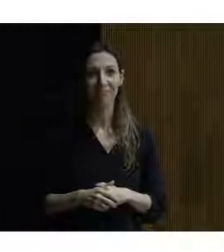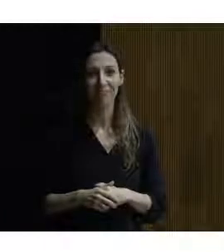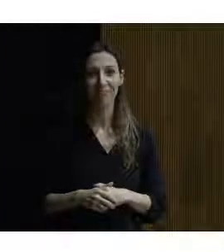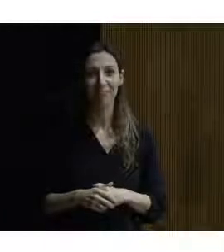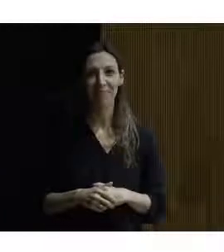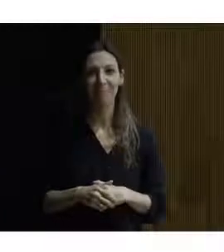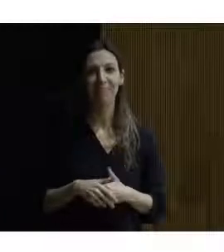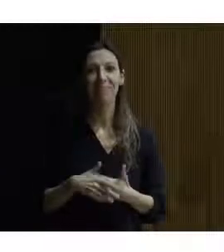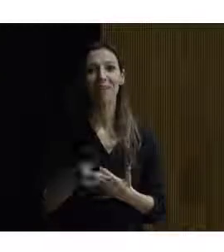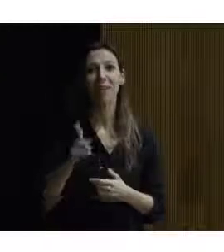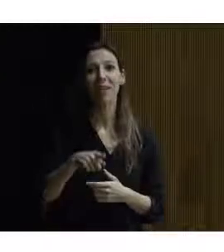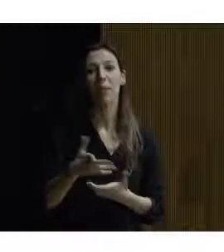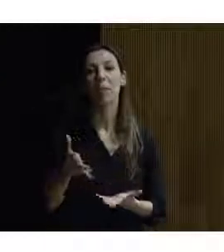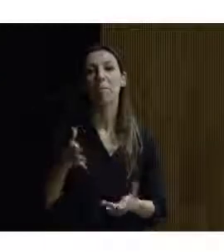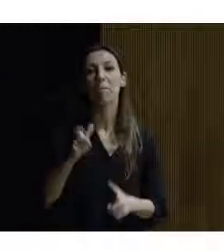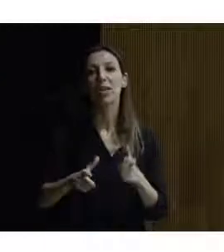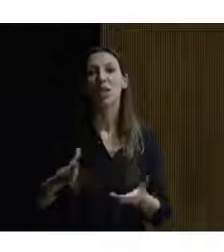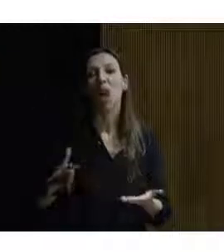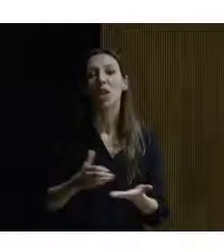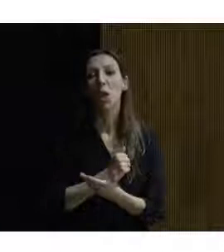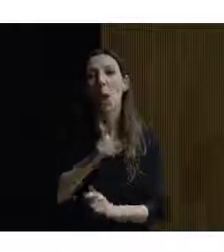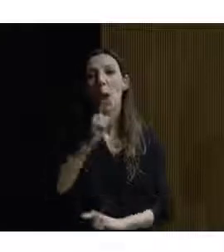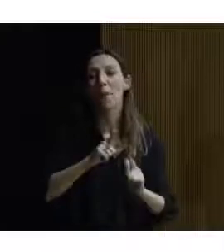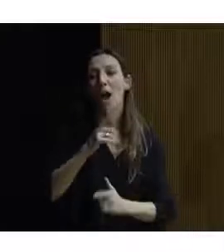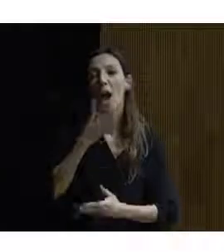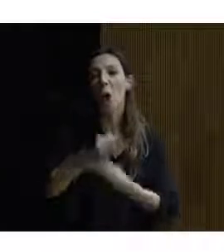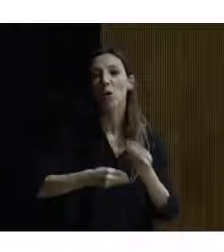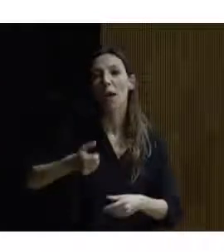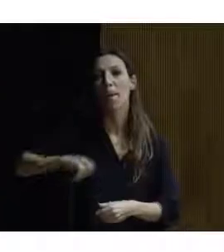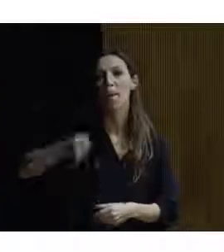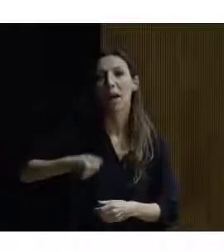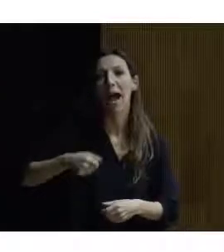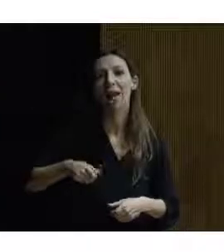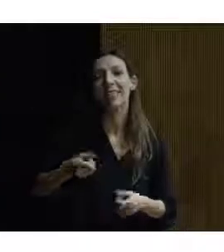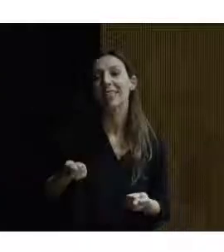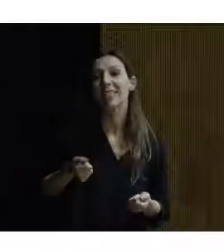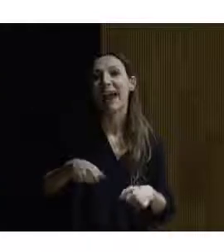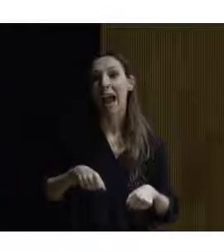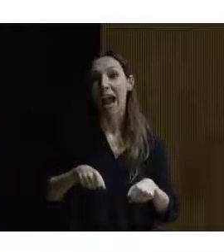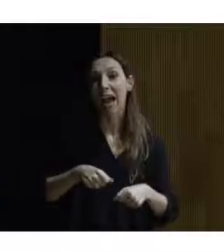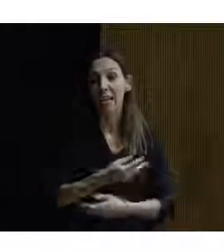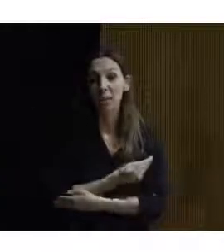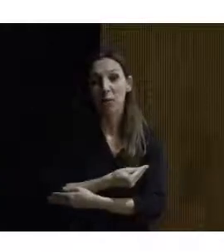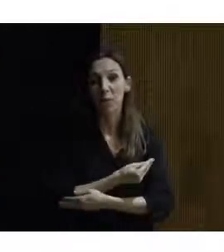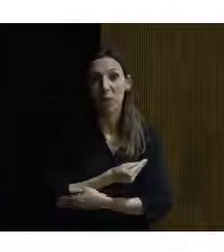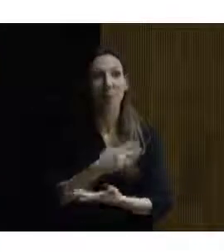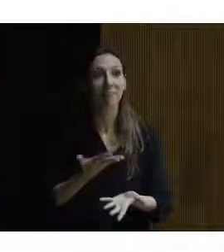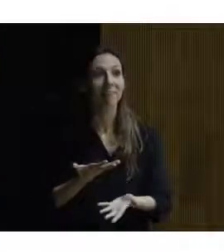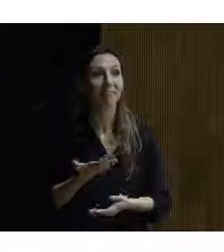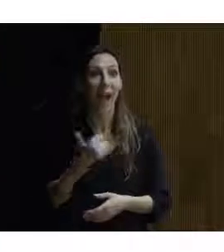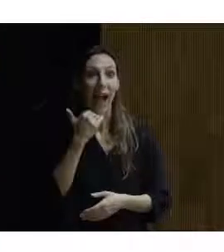y todo aquel que viaja y utiliza pues maletas carritos de niños ya veo que no queda nadie si alguien ha quedado en pie es que no ha entendido el ejercicio